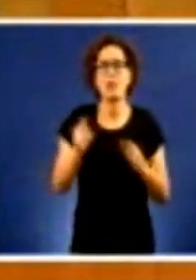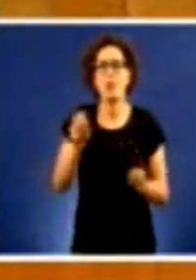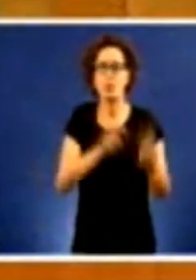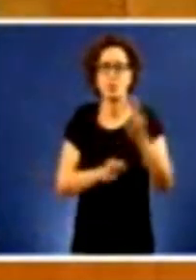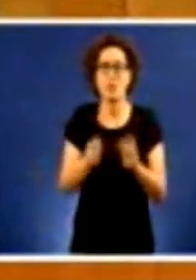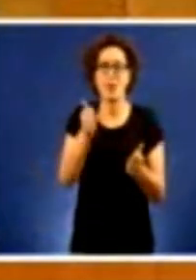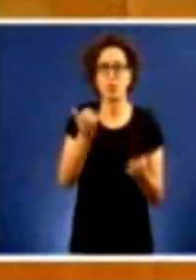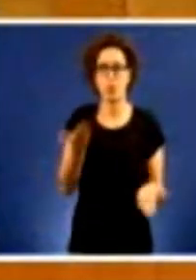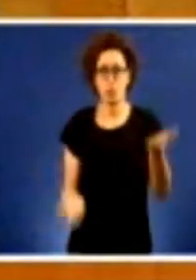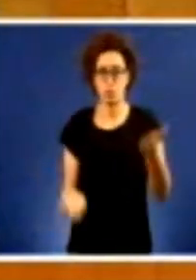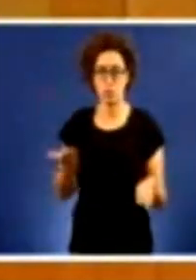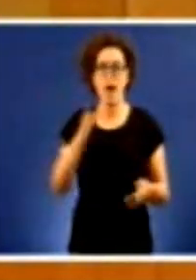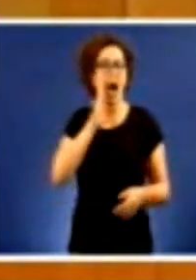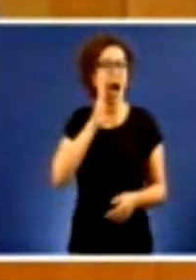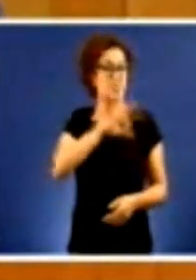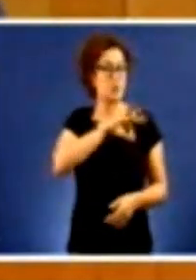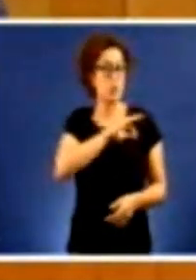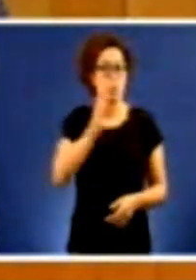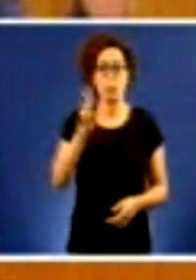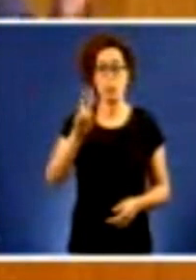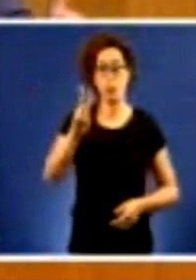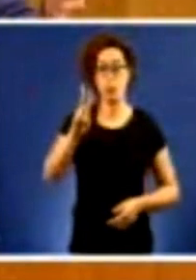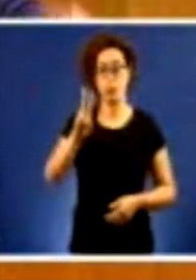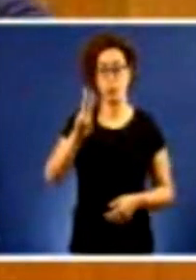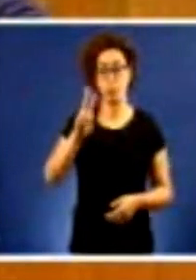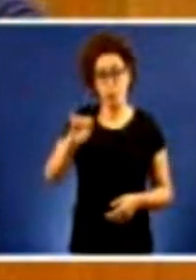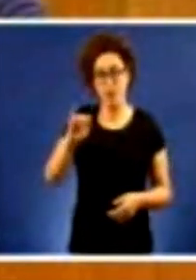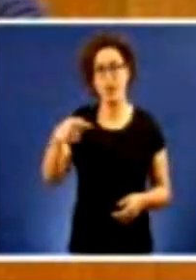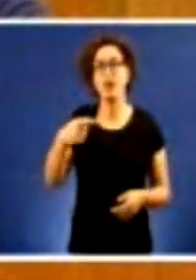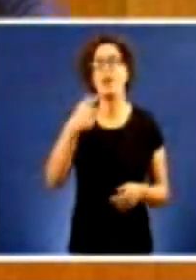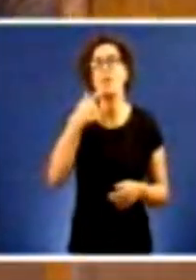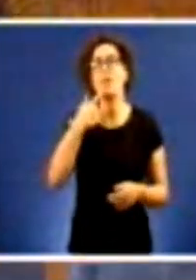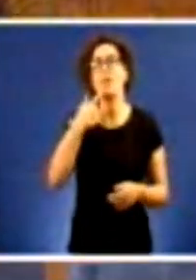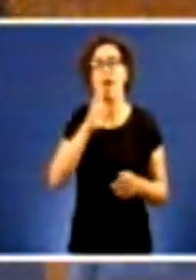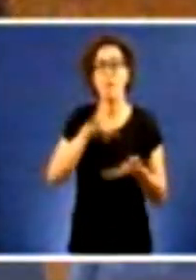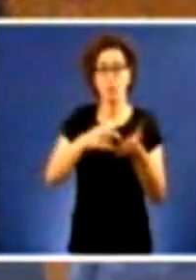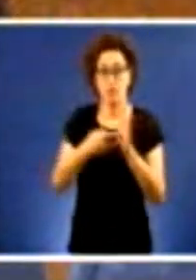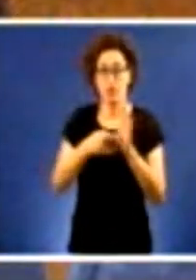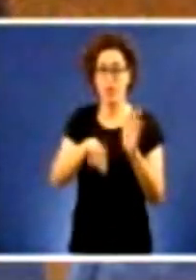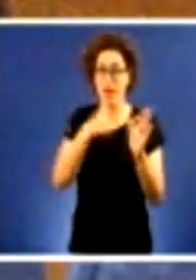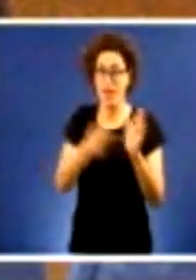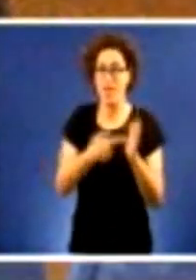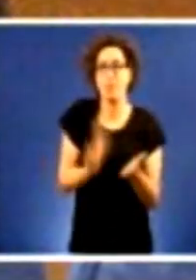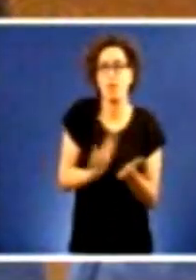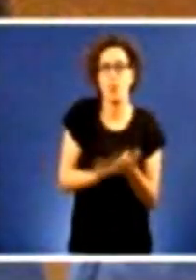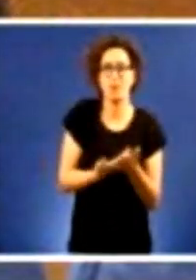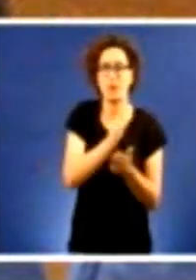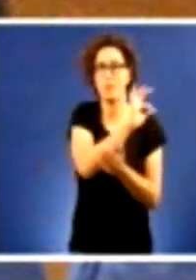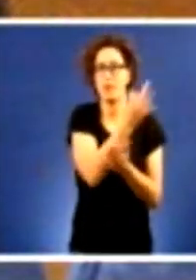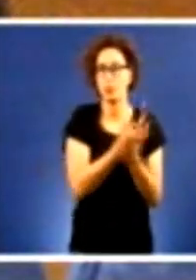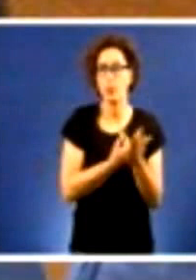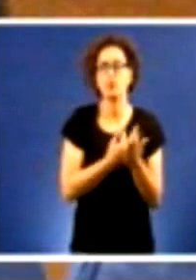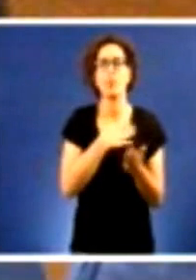e decía o señor Puy ademais que demostra este proxeto de lei e os orzamentos que se pode facer máis con